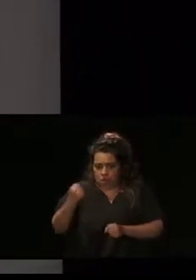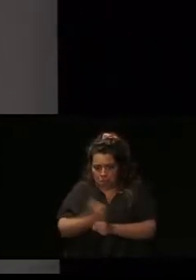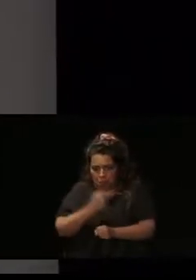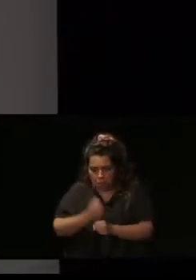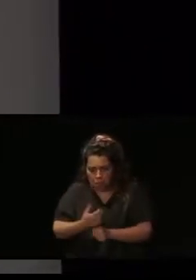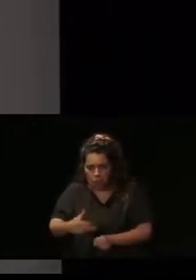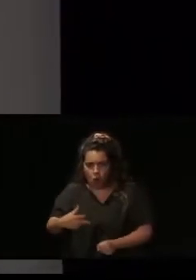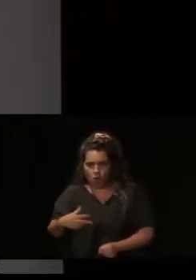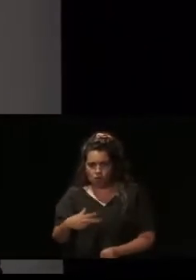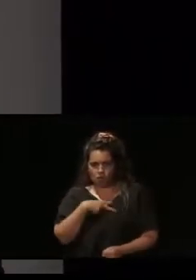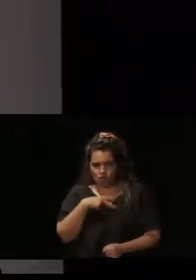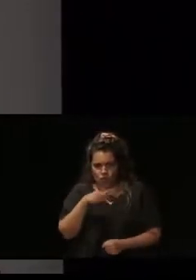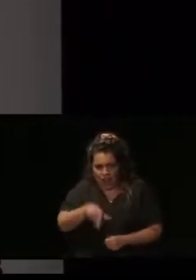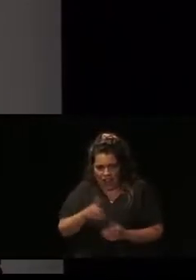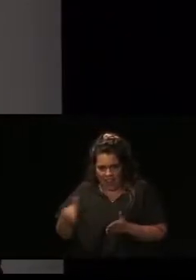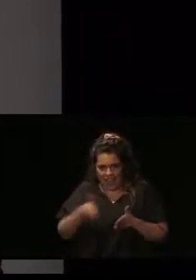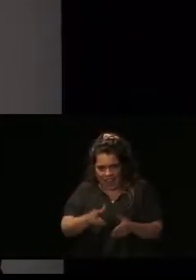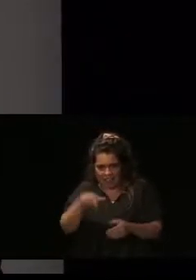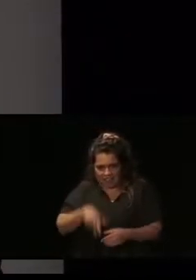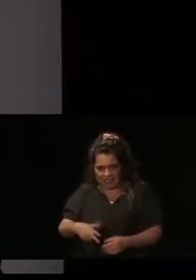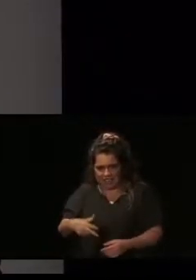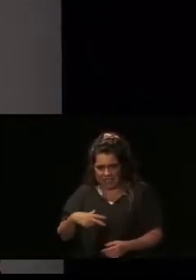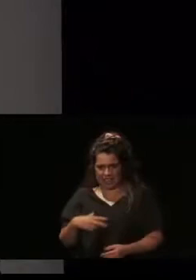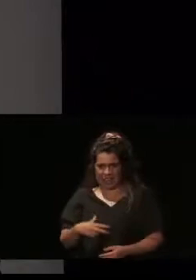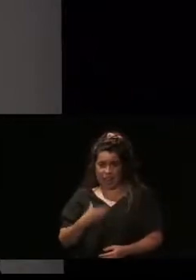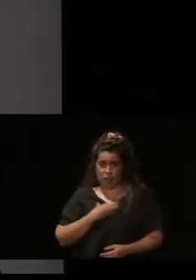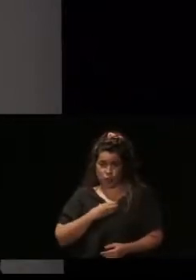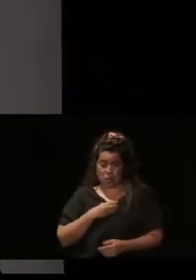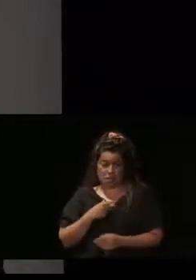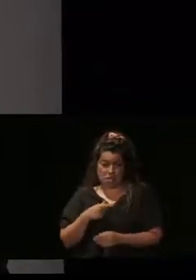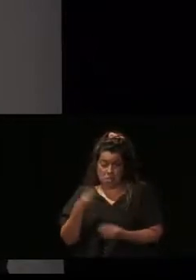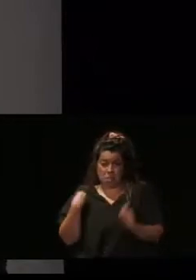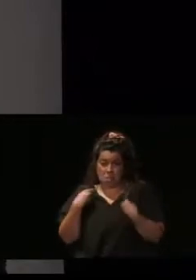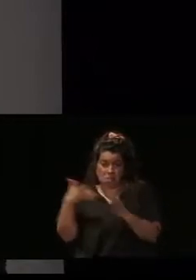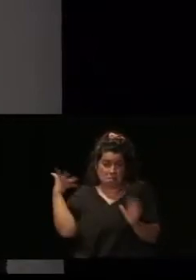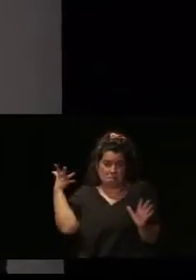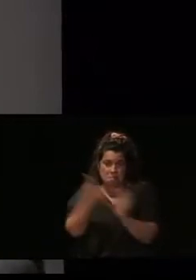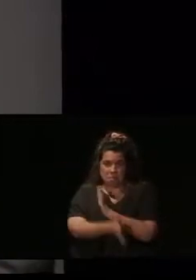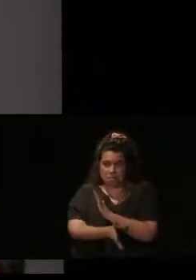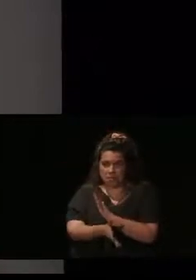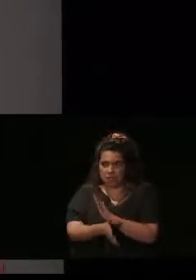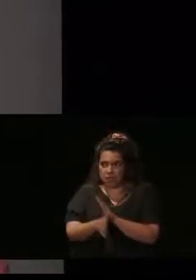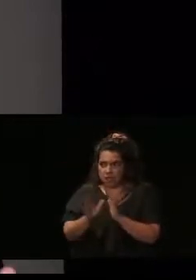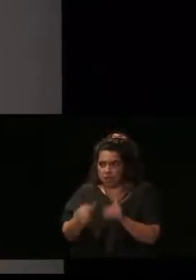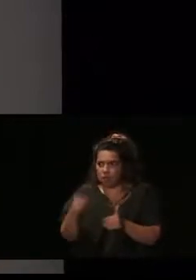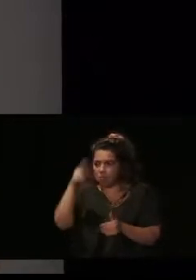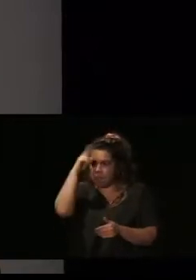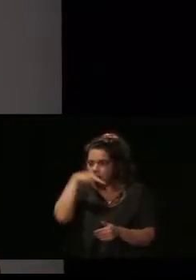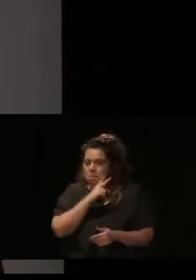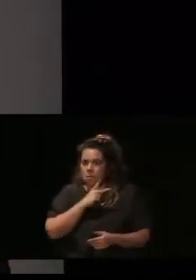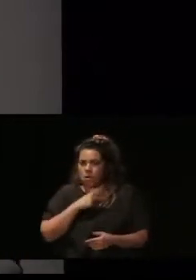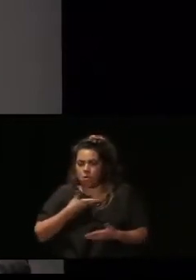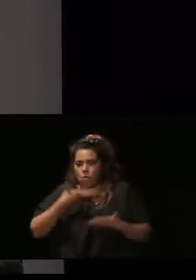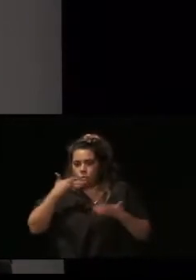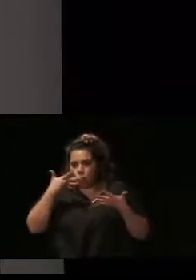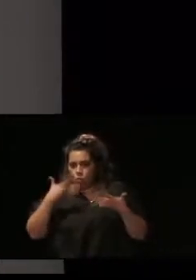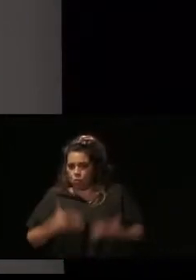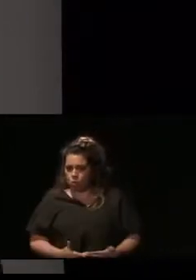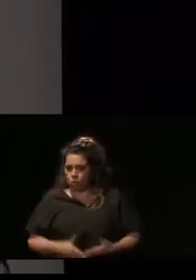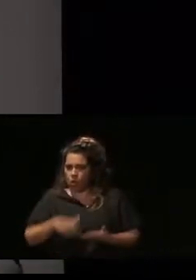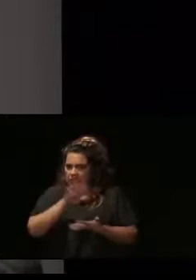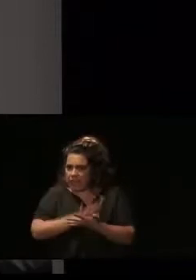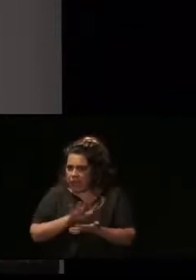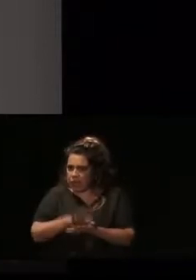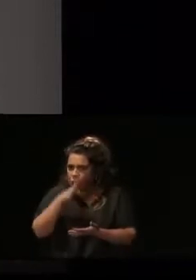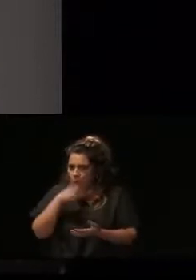carrera del ayuntamiento de por vida, entendían que podían estar tranquilos porque su hija iba a tener un medio de